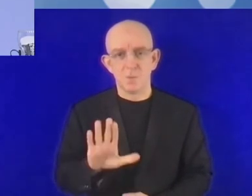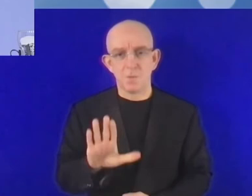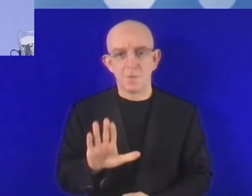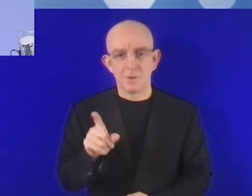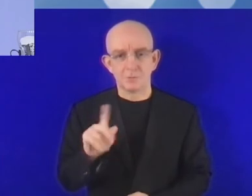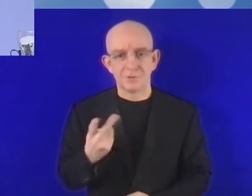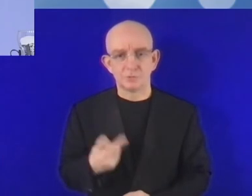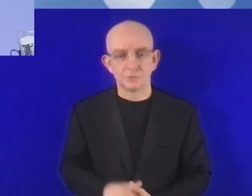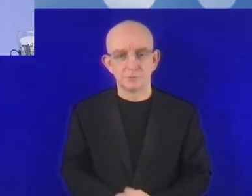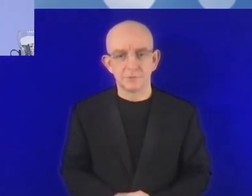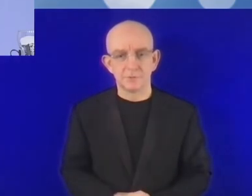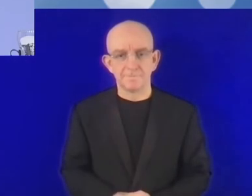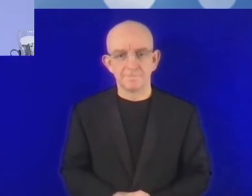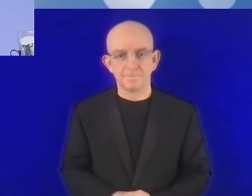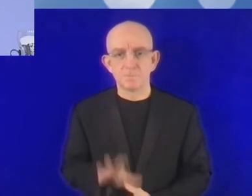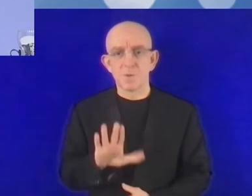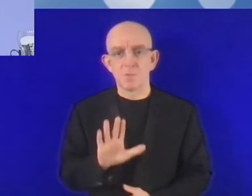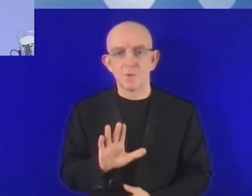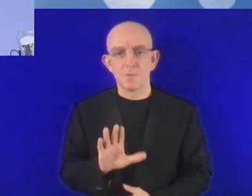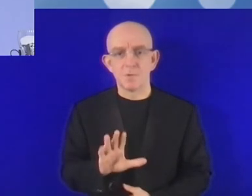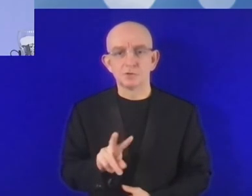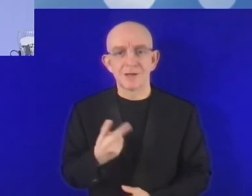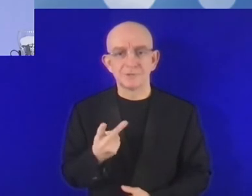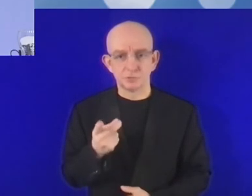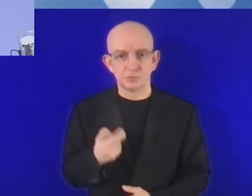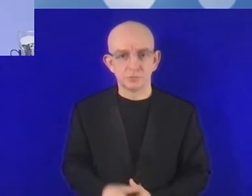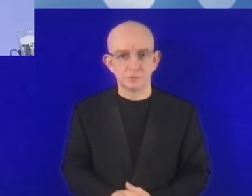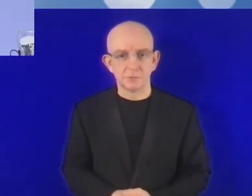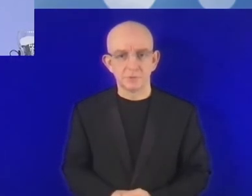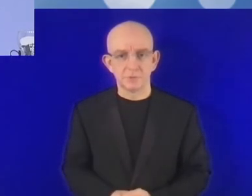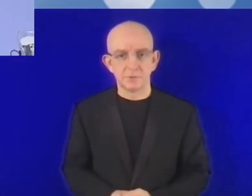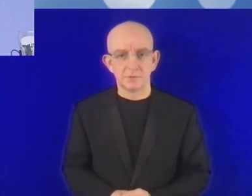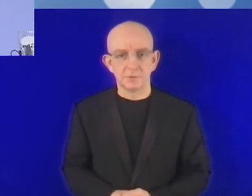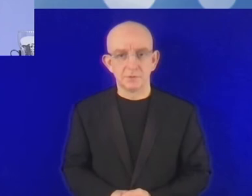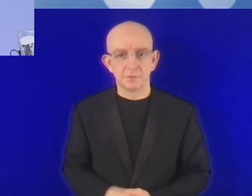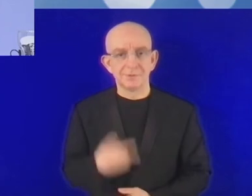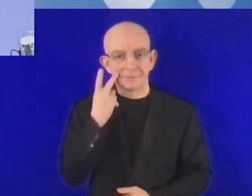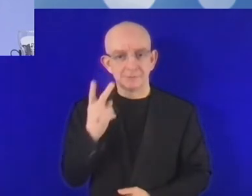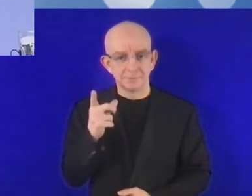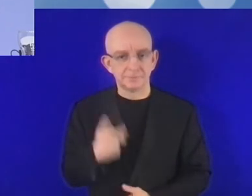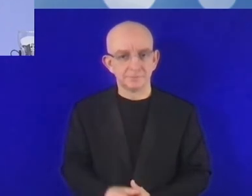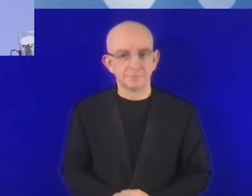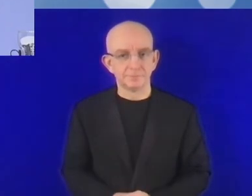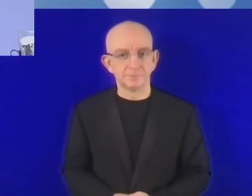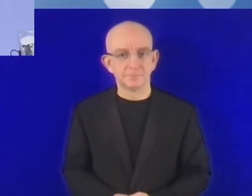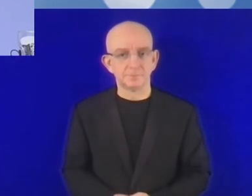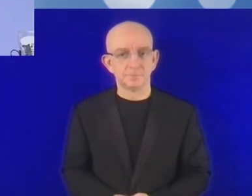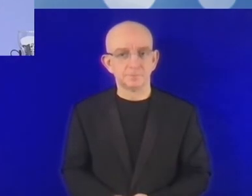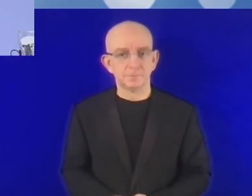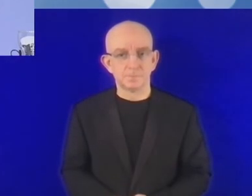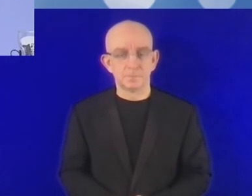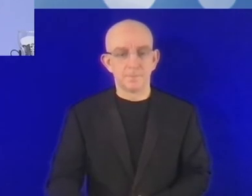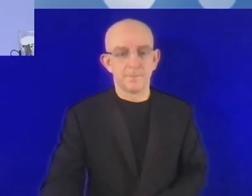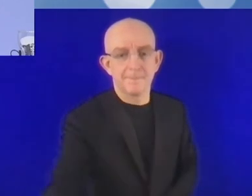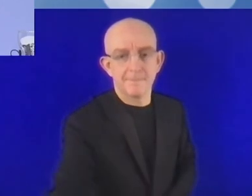desarrollo que si necesitan muchísimo este tipo de apoyos. Así que se necesita la cooperación de